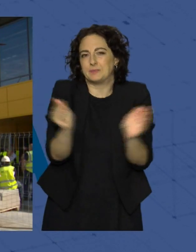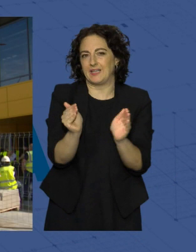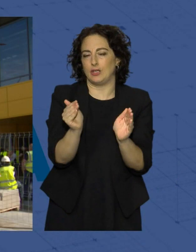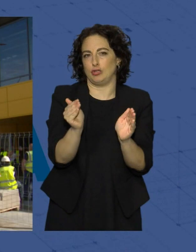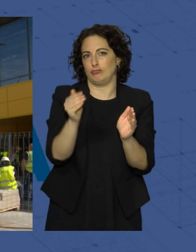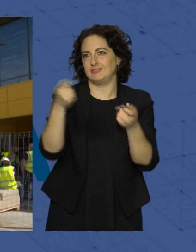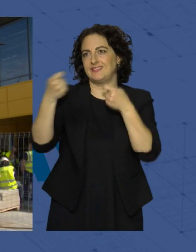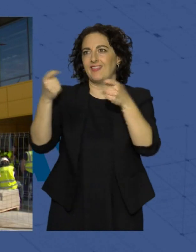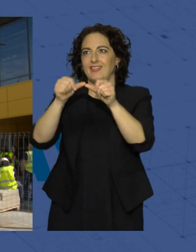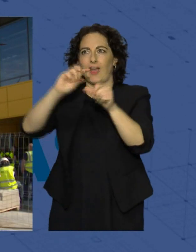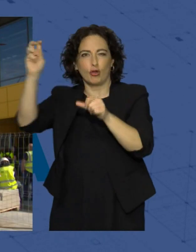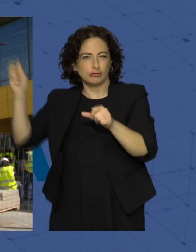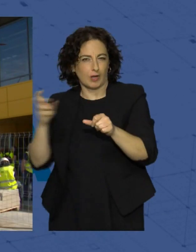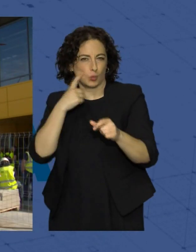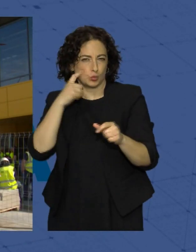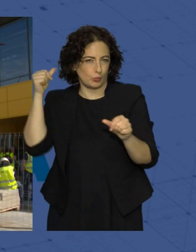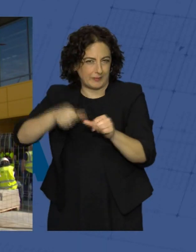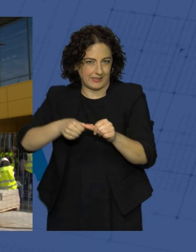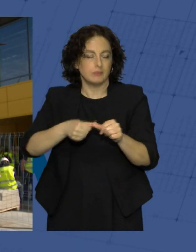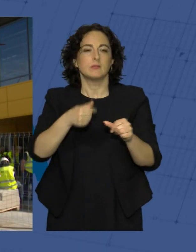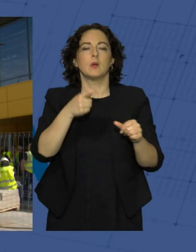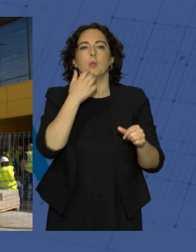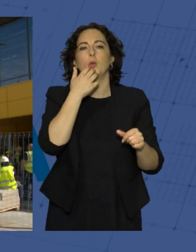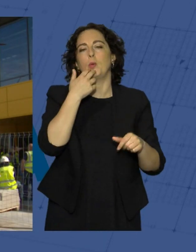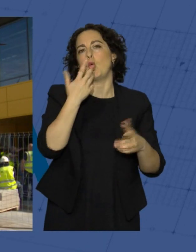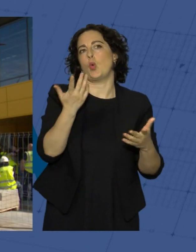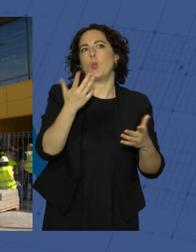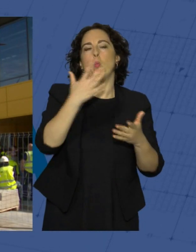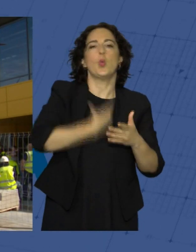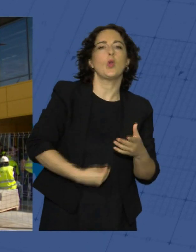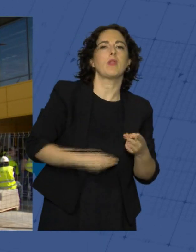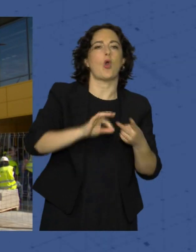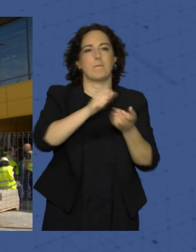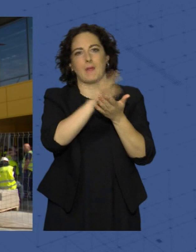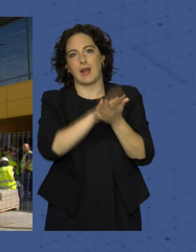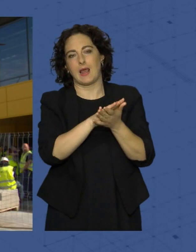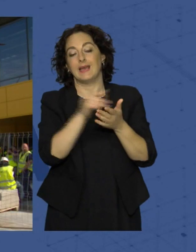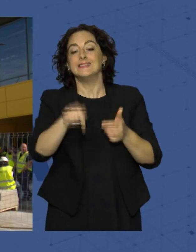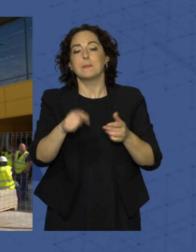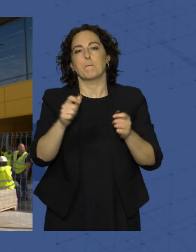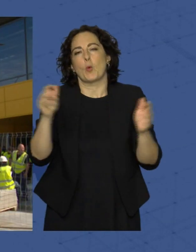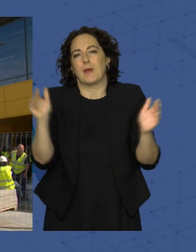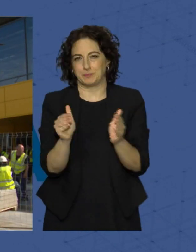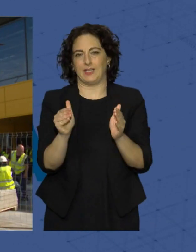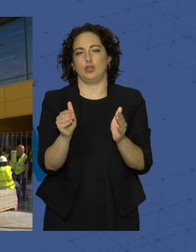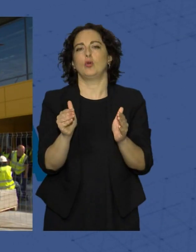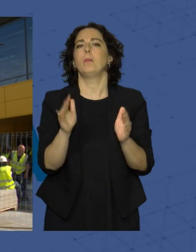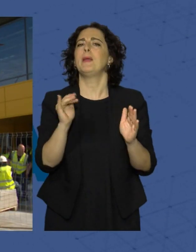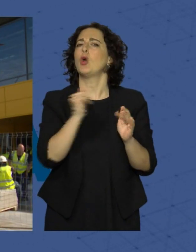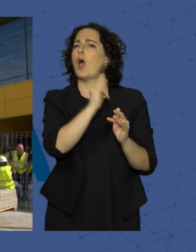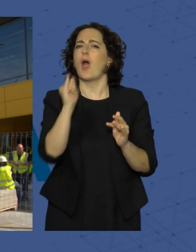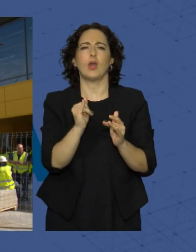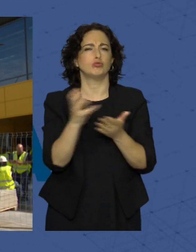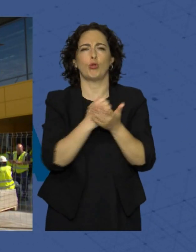tiendas a las que estamos acostumbrados de la marca sueca, por ejemplo en Murcia o en Málaga. Será un poquito más pequeño pero tendrá todas